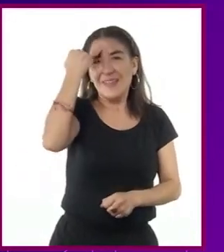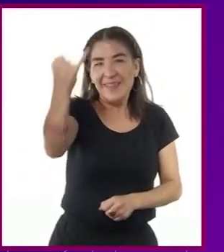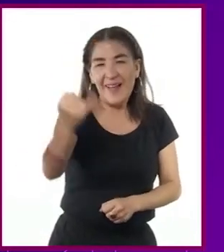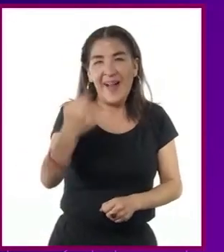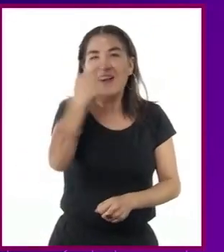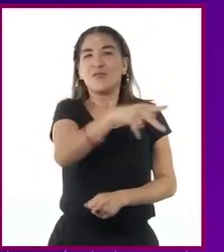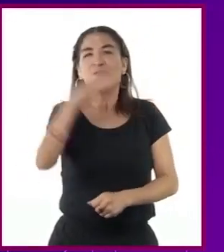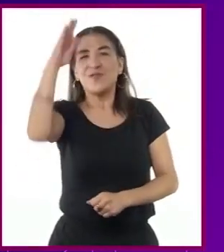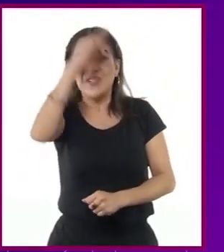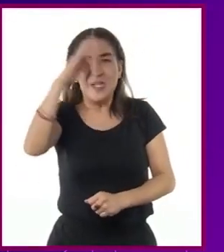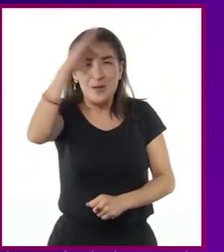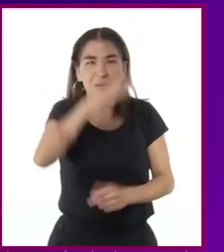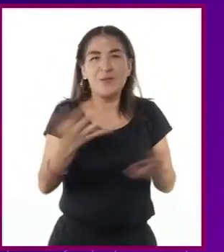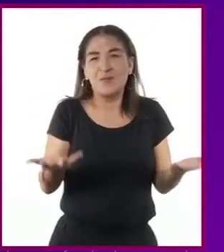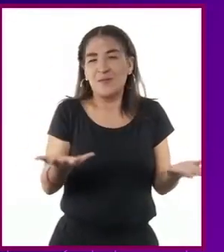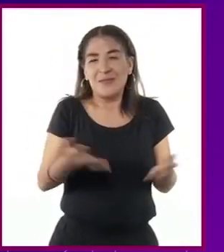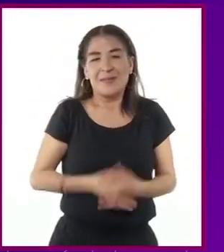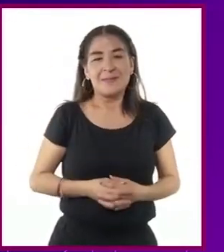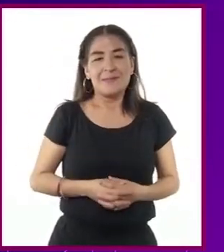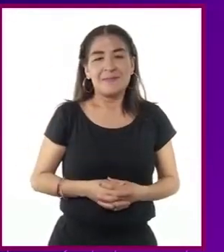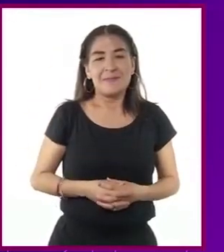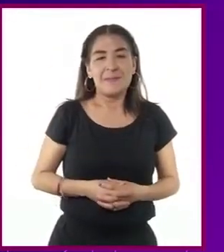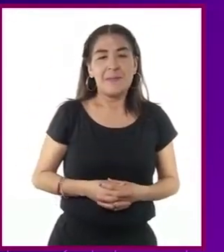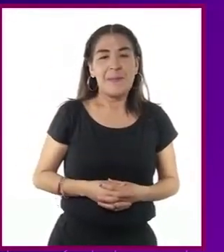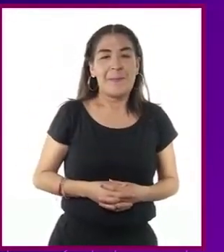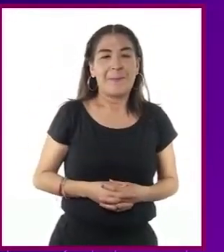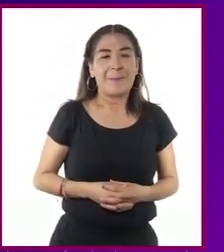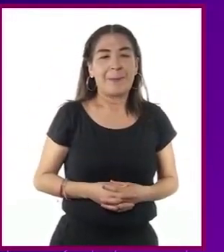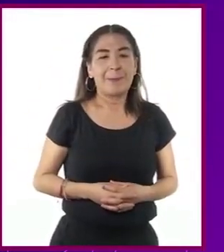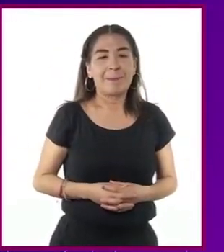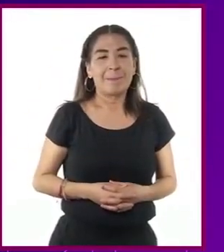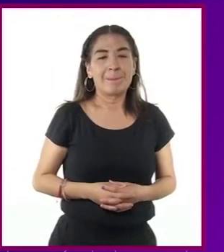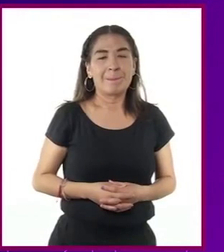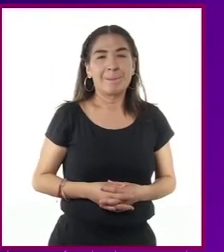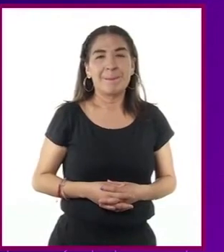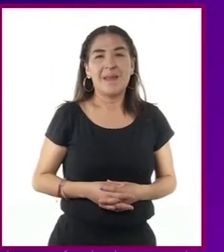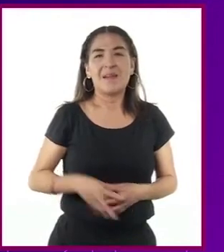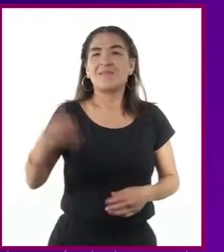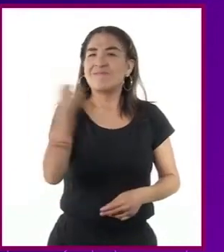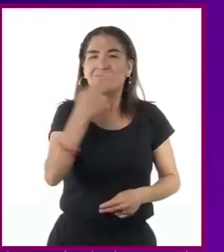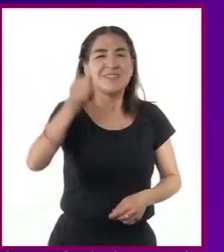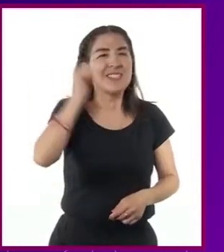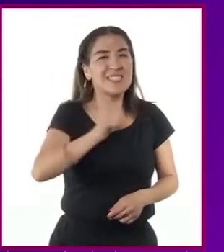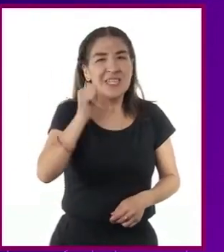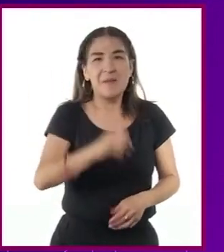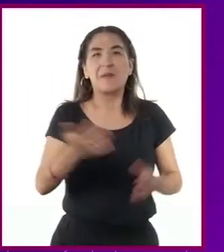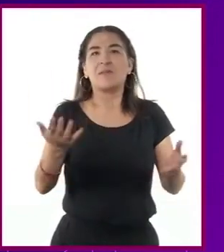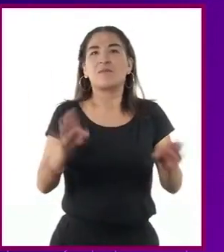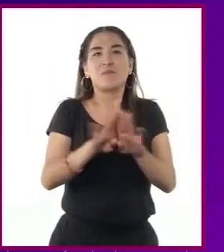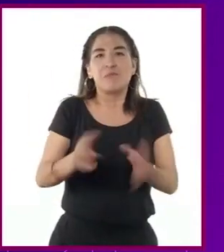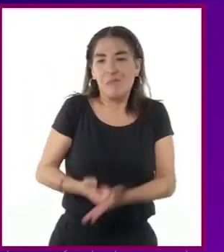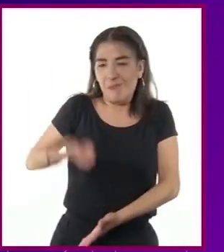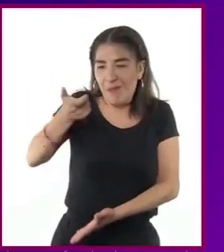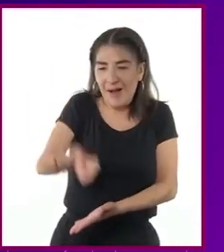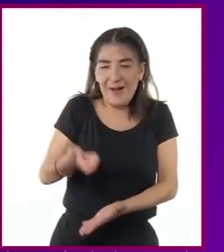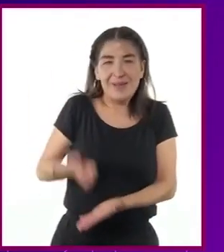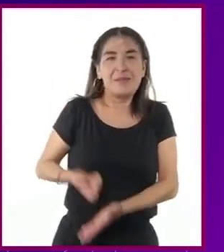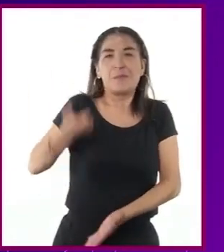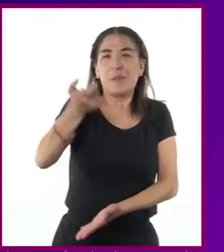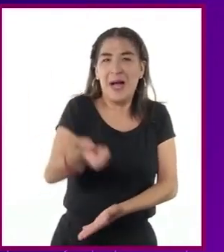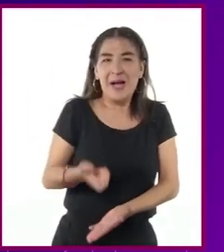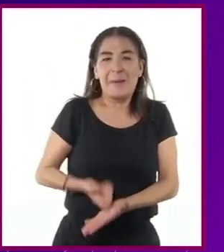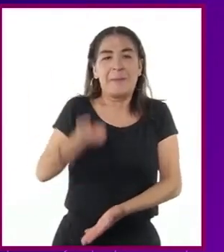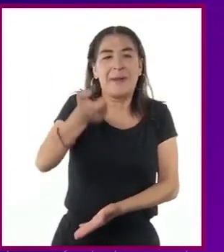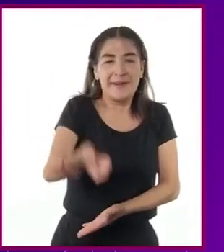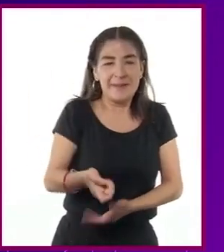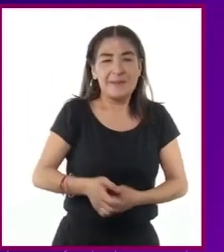filosofías y necesitaban estar todo el tiempo, todo el tiempo invirtiendo y